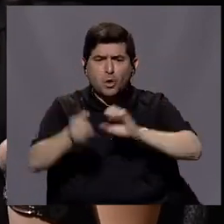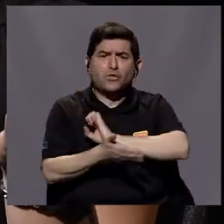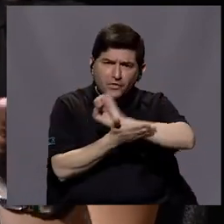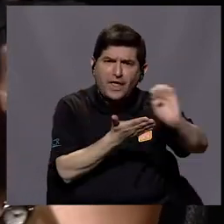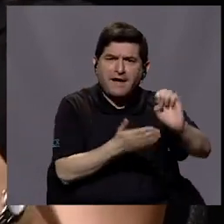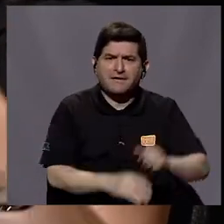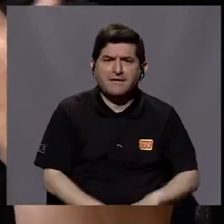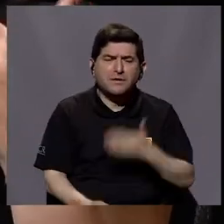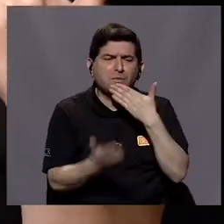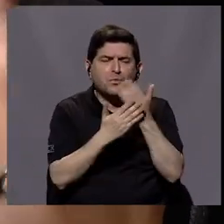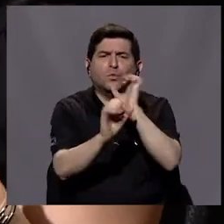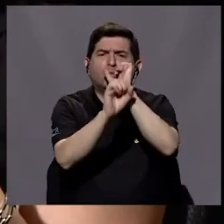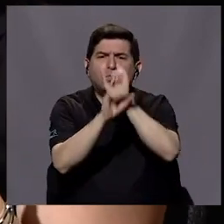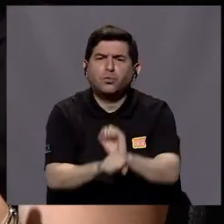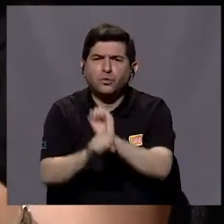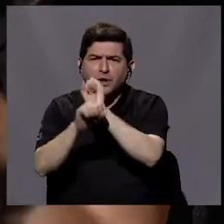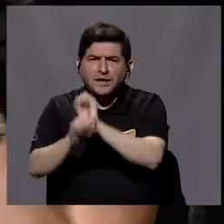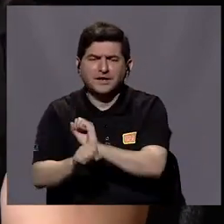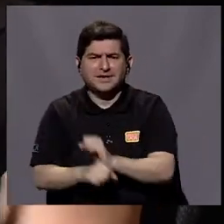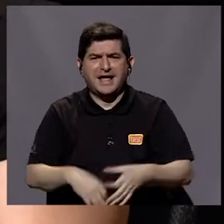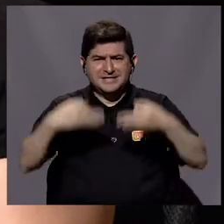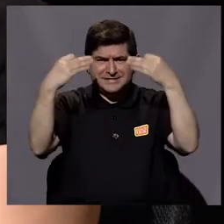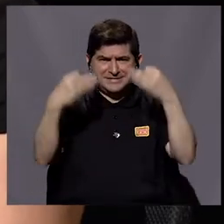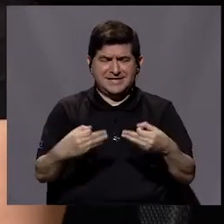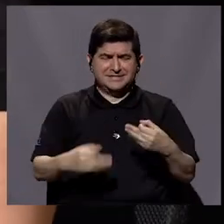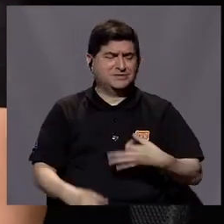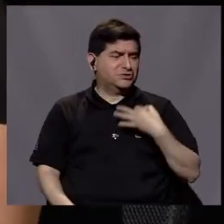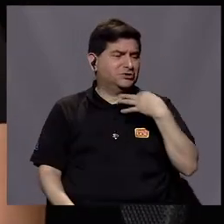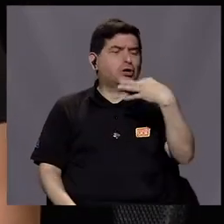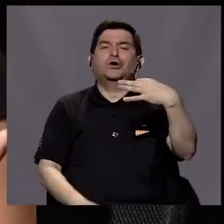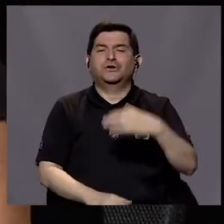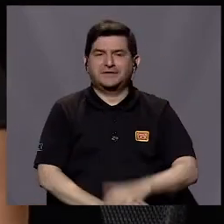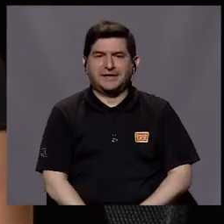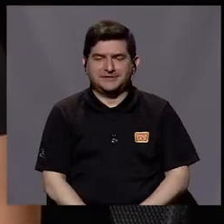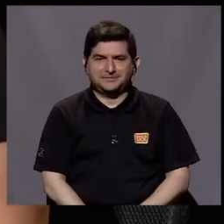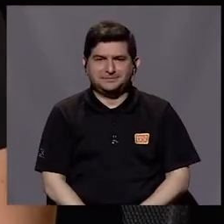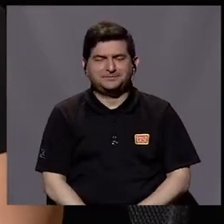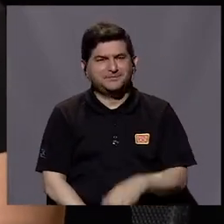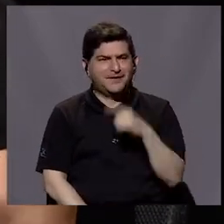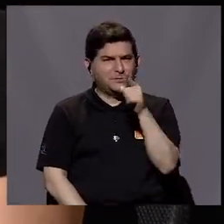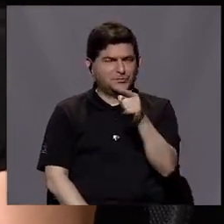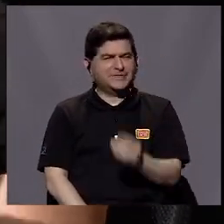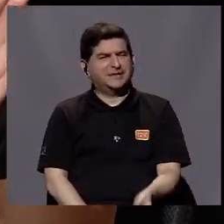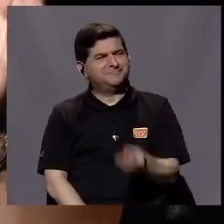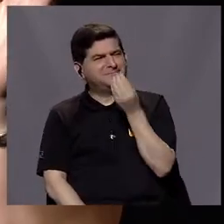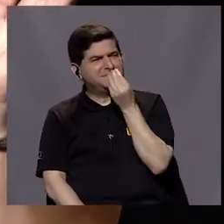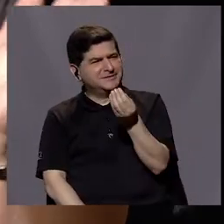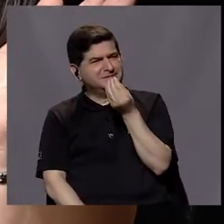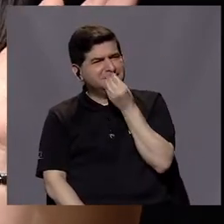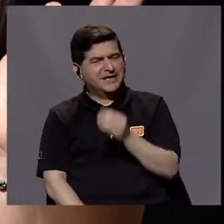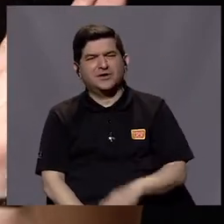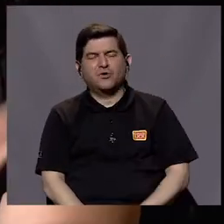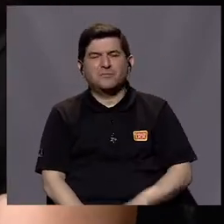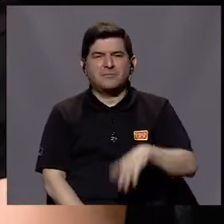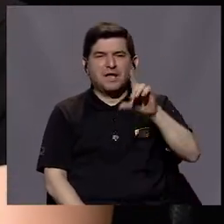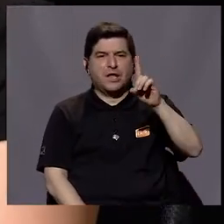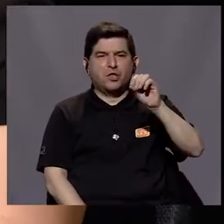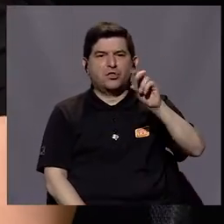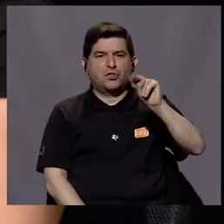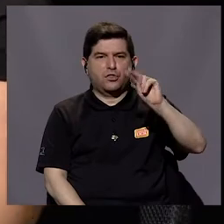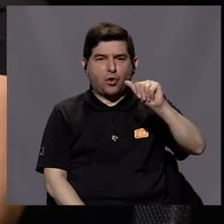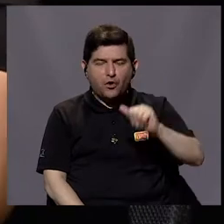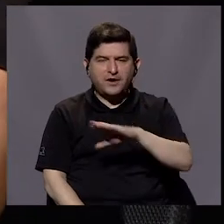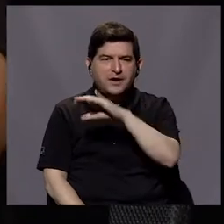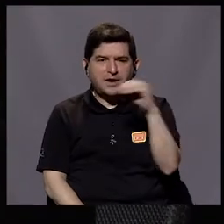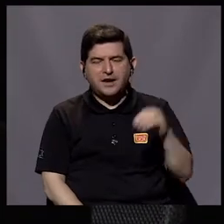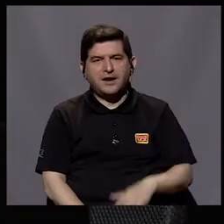dice. Entonces, los buenos hábitos, esas decisiones que uno toma todos los días, cuando decide si se come una dona o